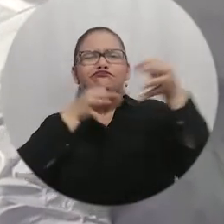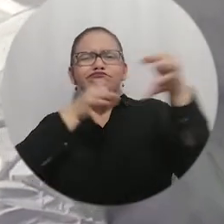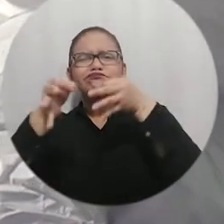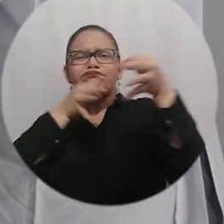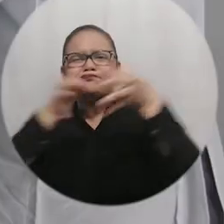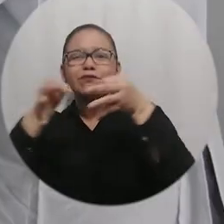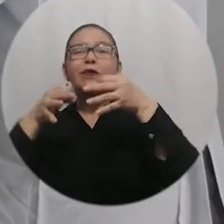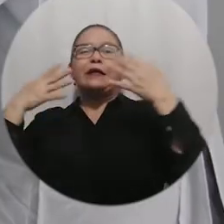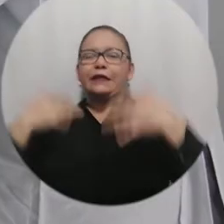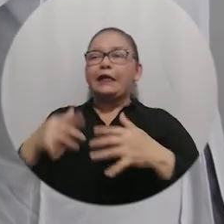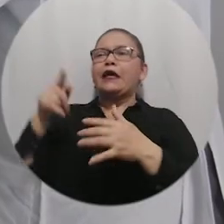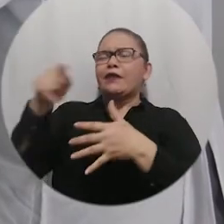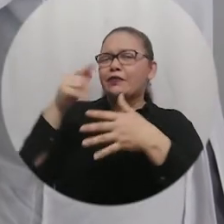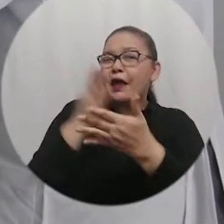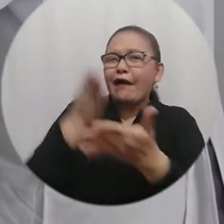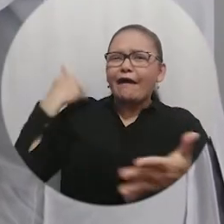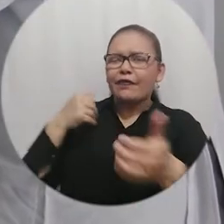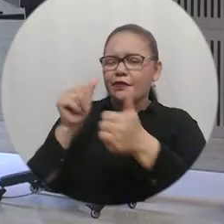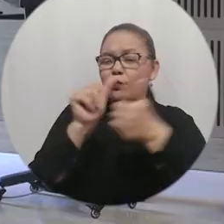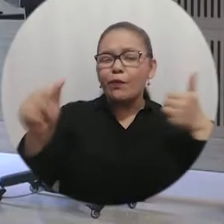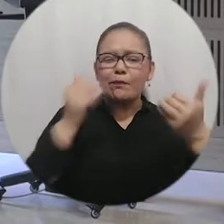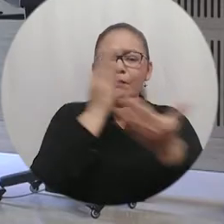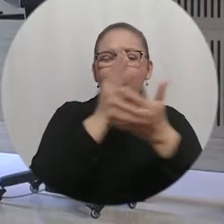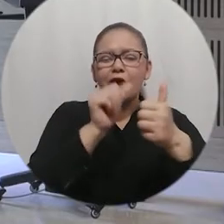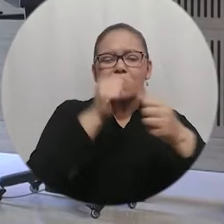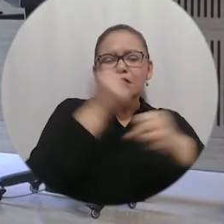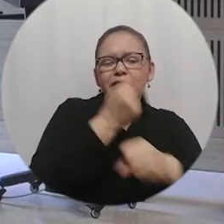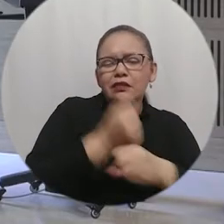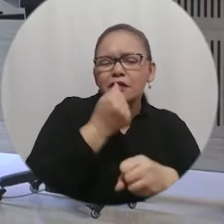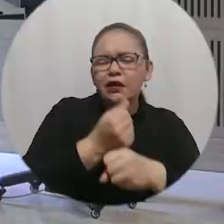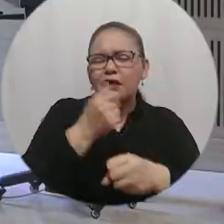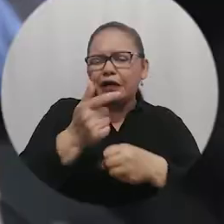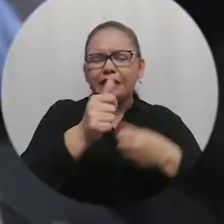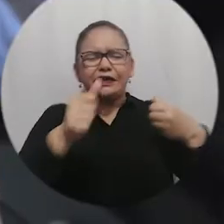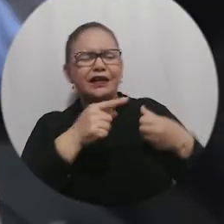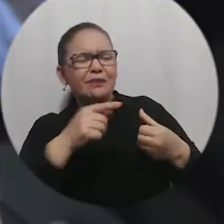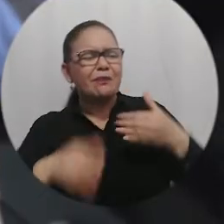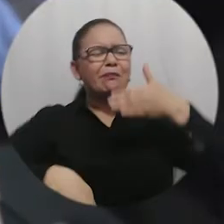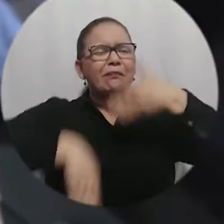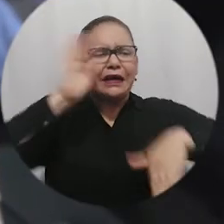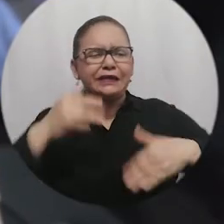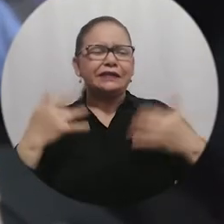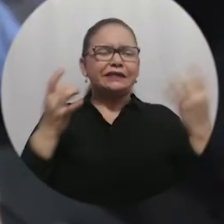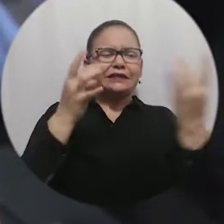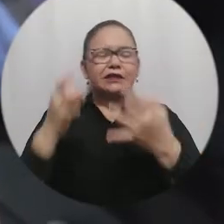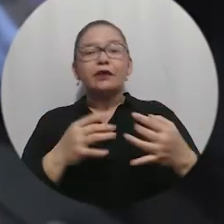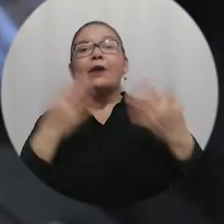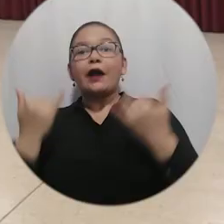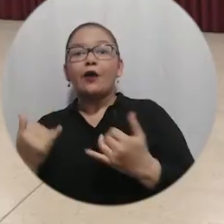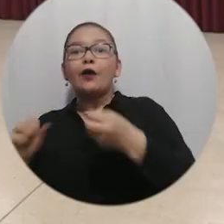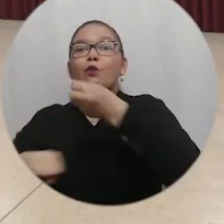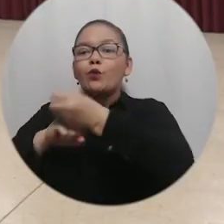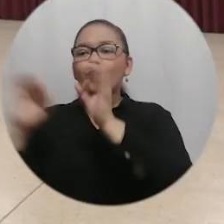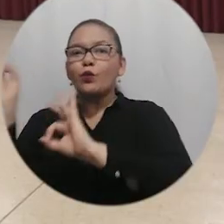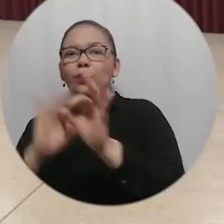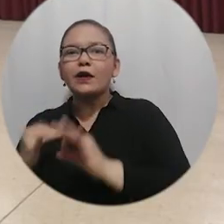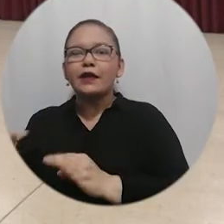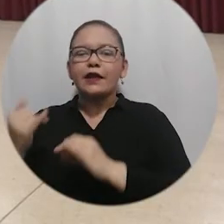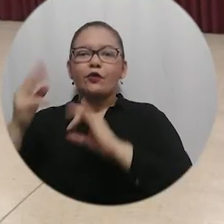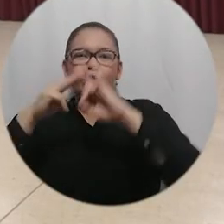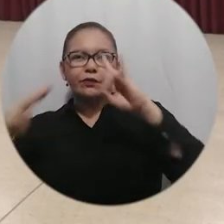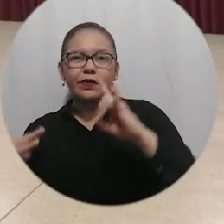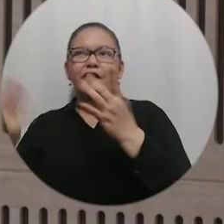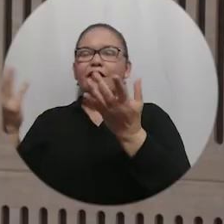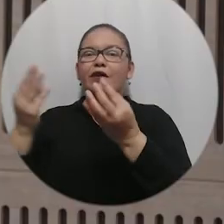derivado de las jornadas de teletrabajo. De esta manera, Unimagdalena, la Fundación Kinesis, los laboratorios ABOT y la Asociación